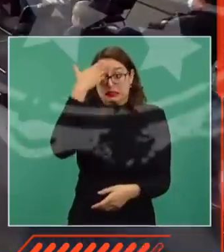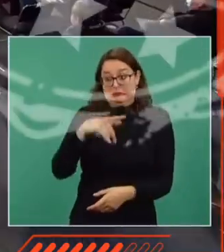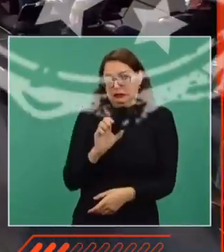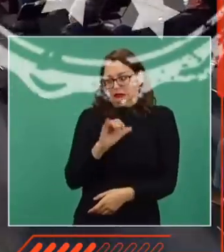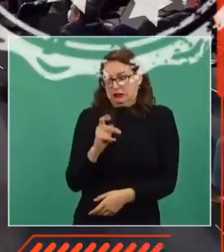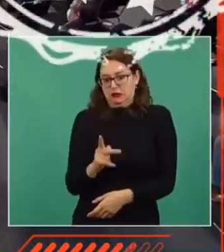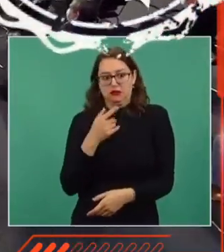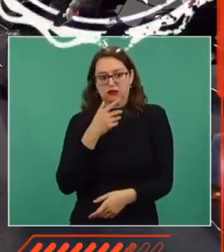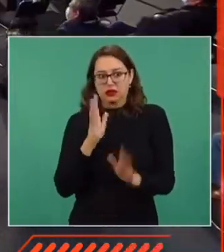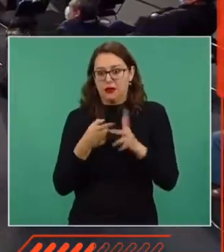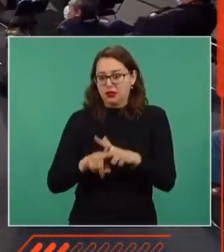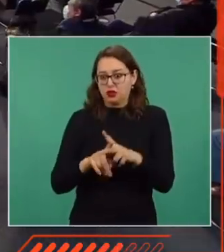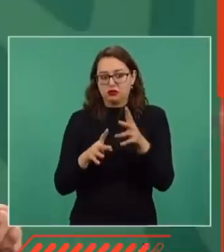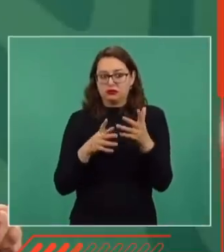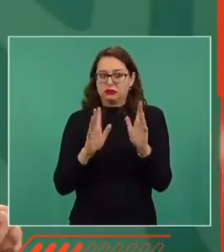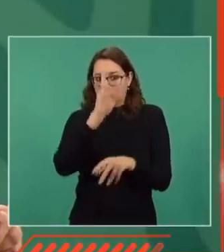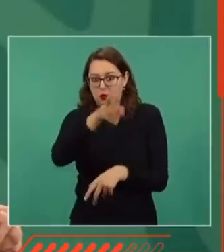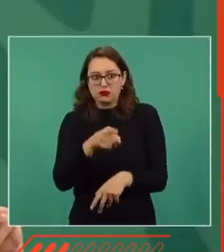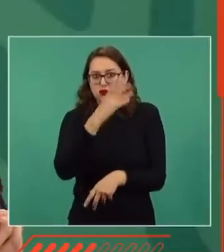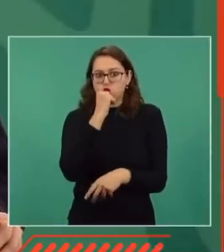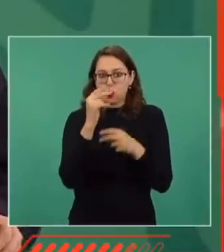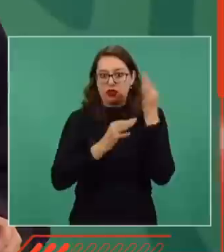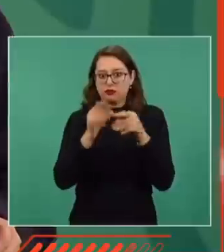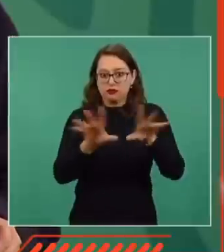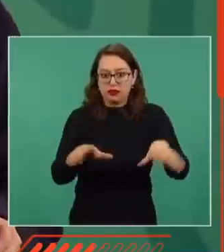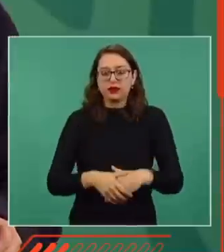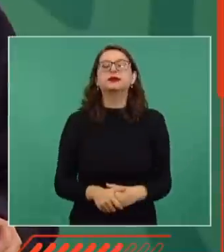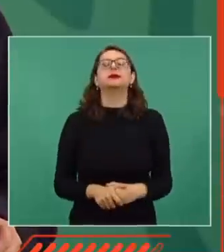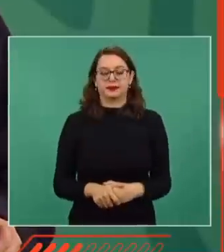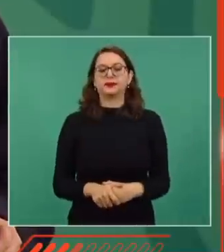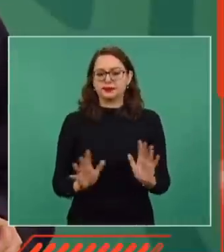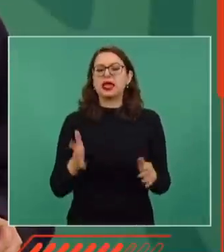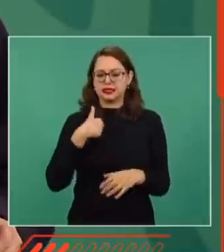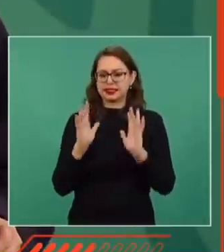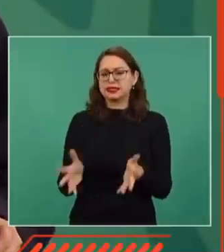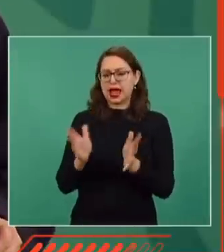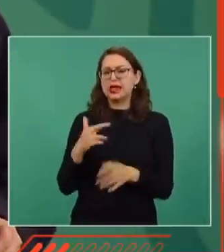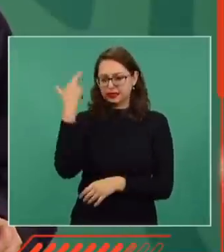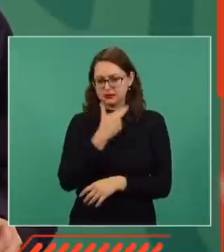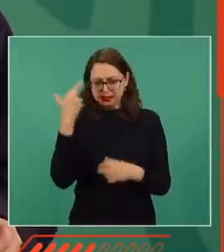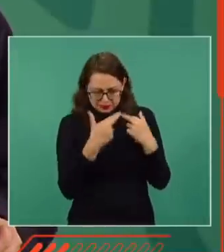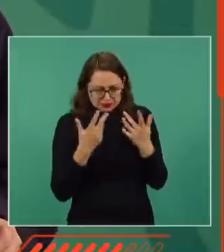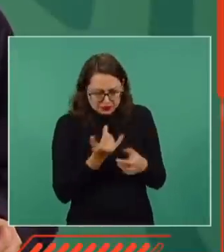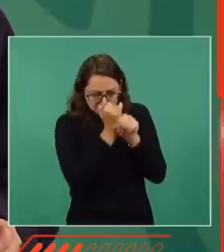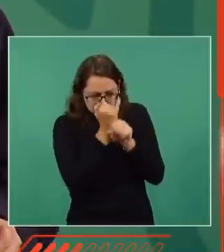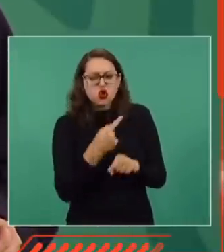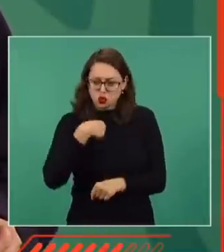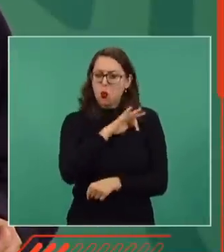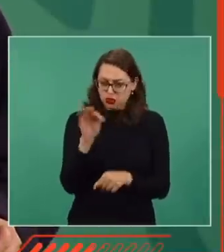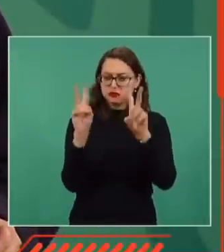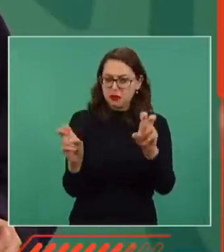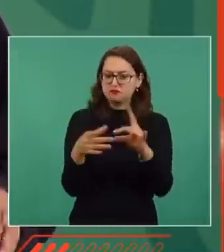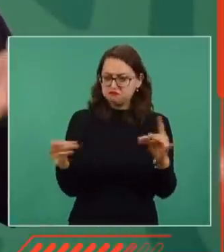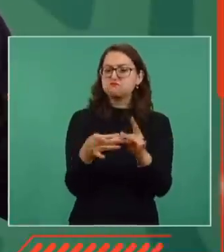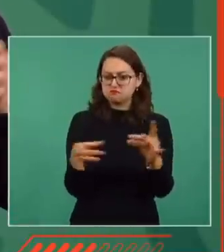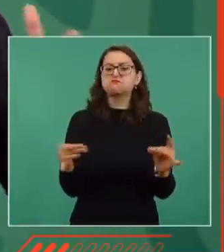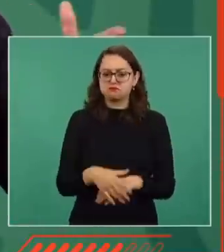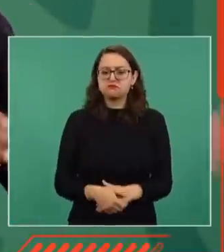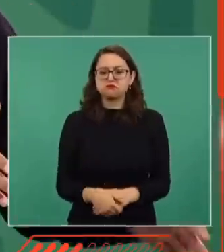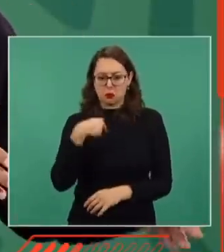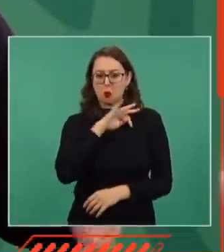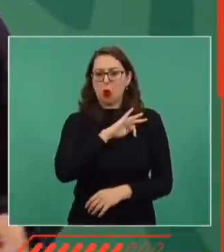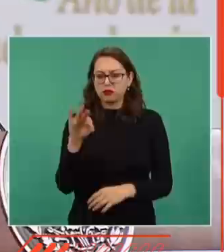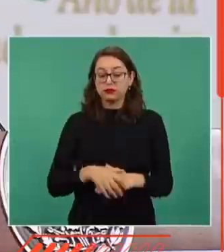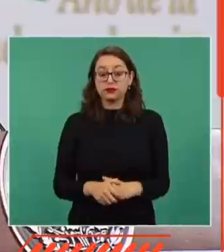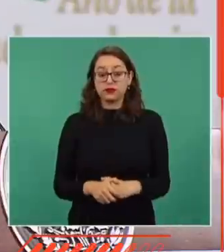Ya revisé o se hizo la consulta y puedo hablar de lo de la revocación del mandato, nada más sin